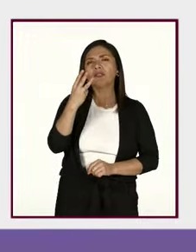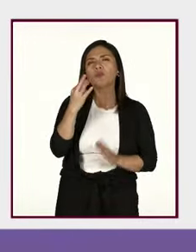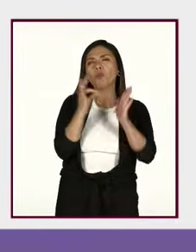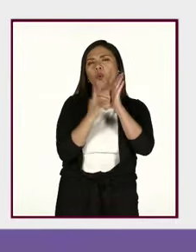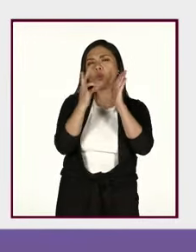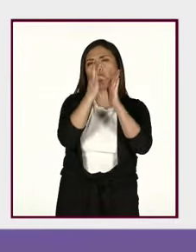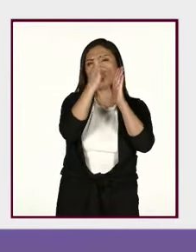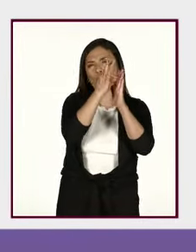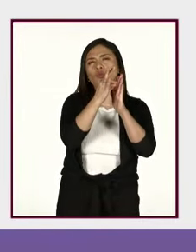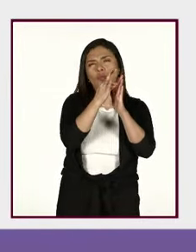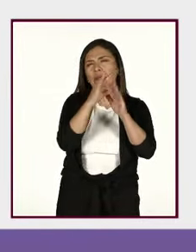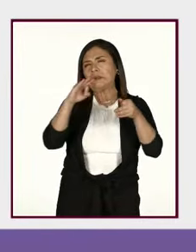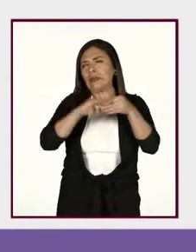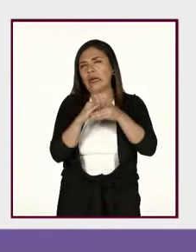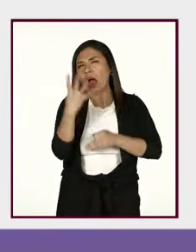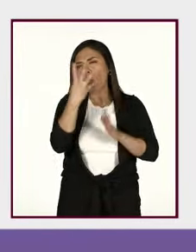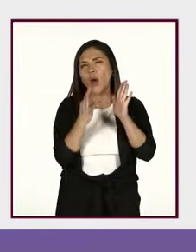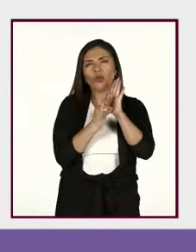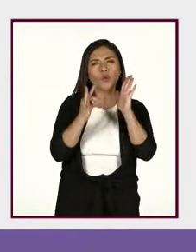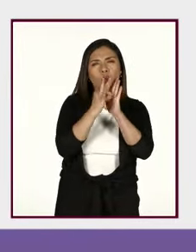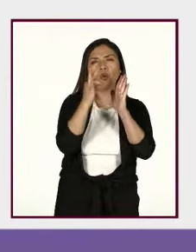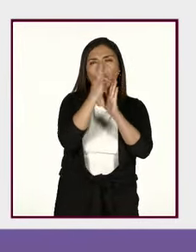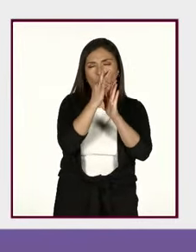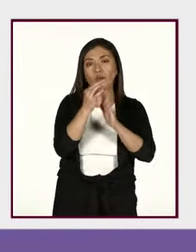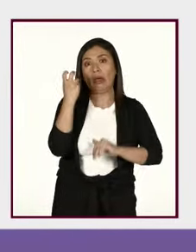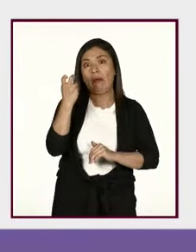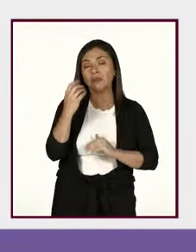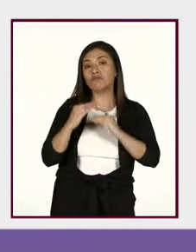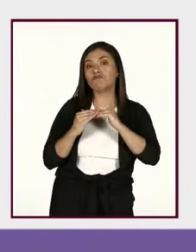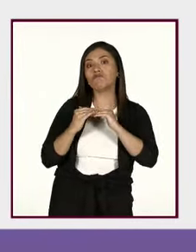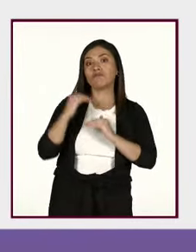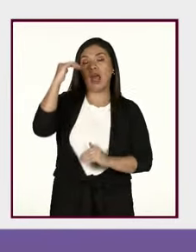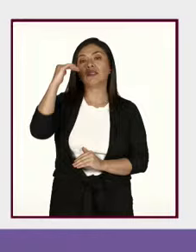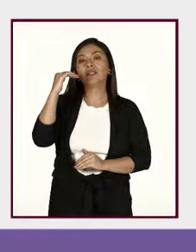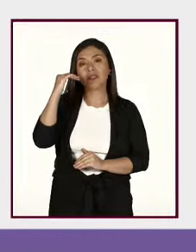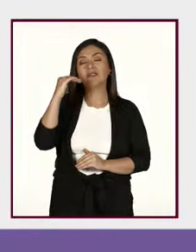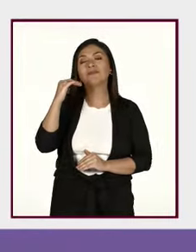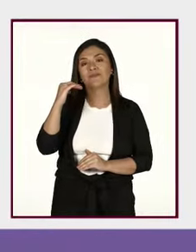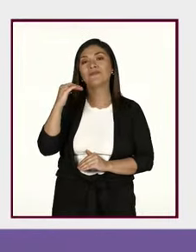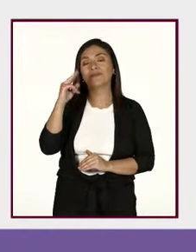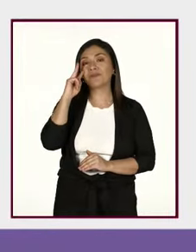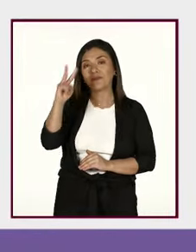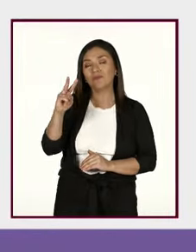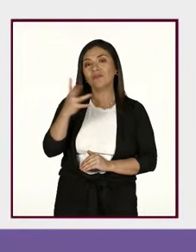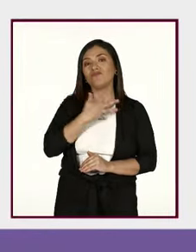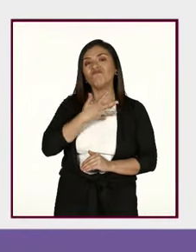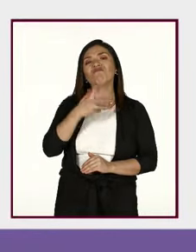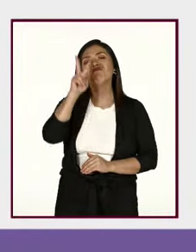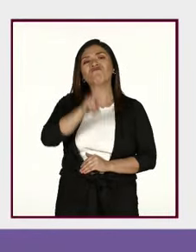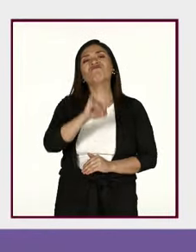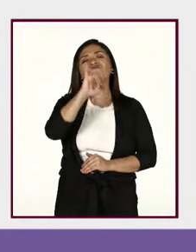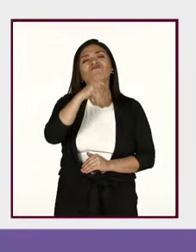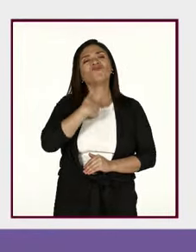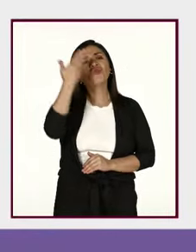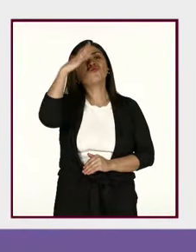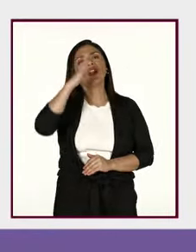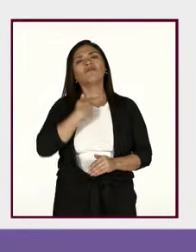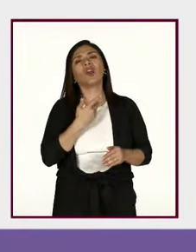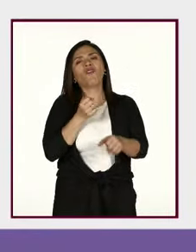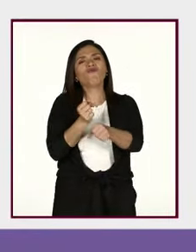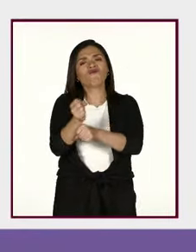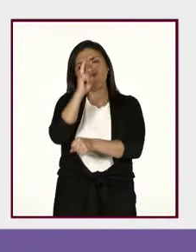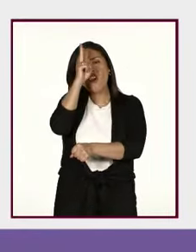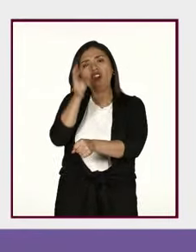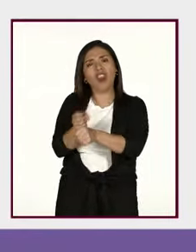porcentuales, casi en 4 puntos porcentuales, esta referencia, reconocimiento de la violencia por parte de las